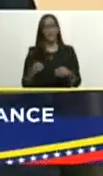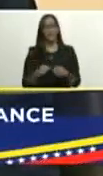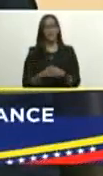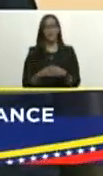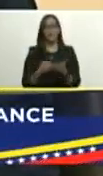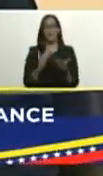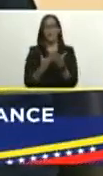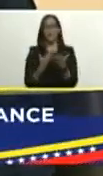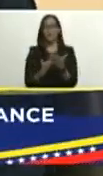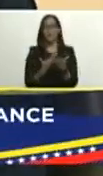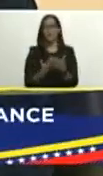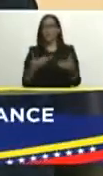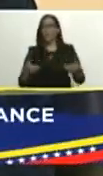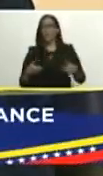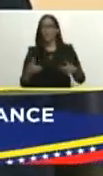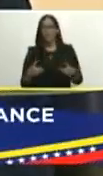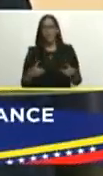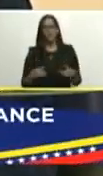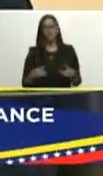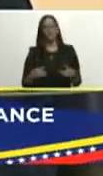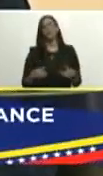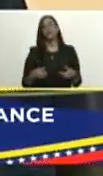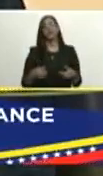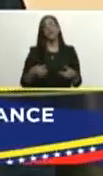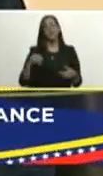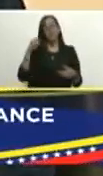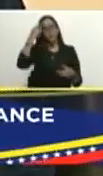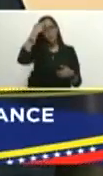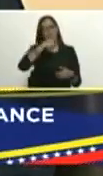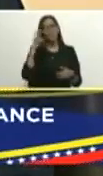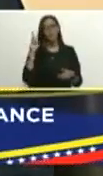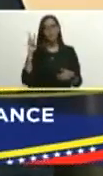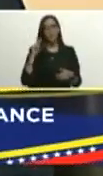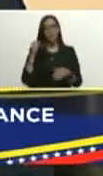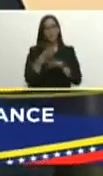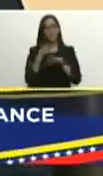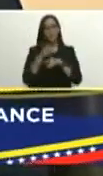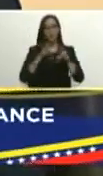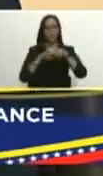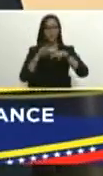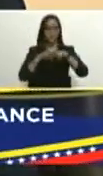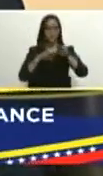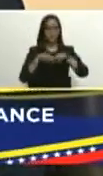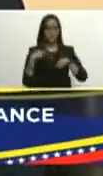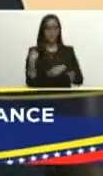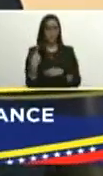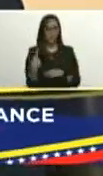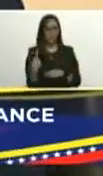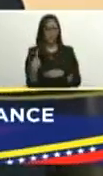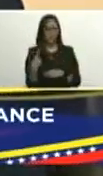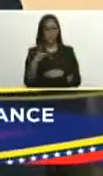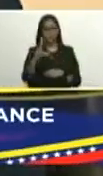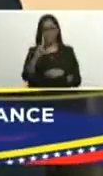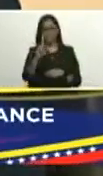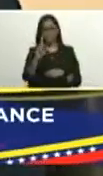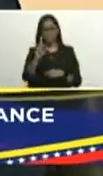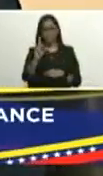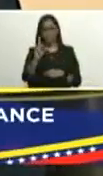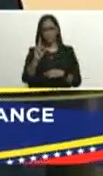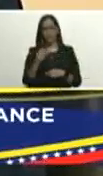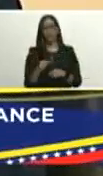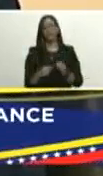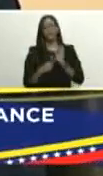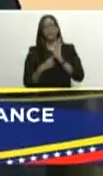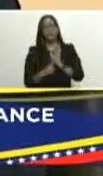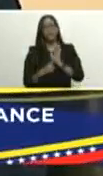manifiesto el esfuerzo que el pueblo venezolano y su gobierno han venido construyendo eso en primer lugar y en segundo lugar destacar